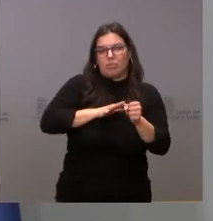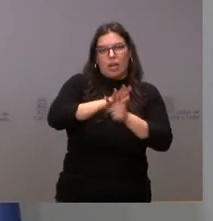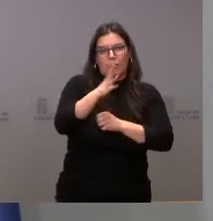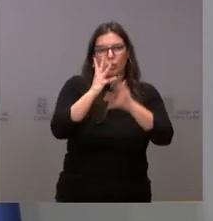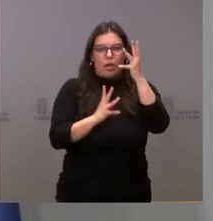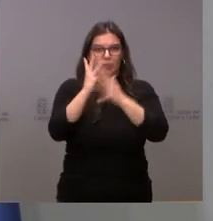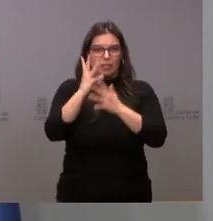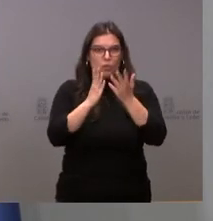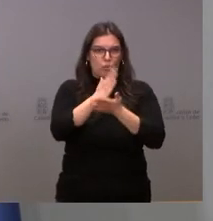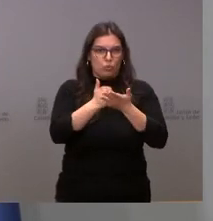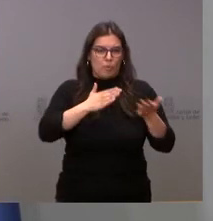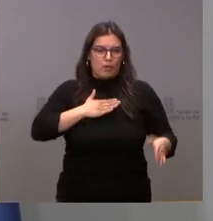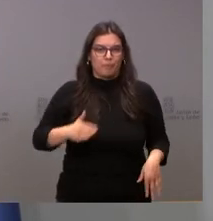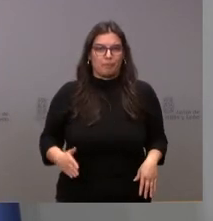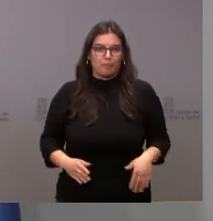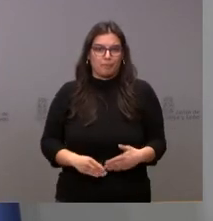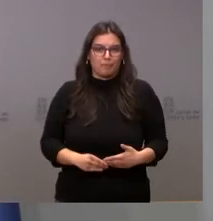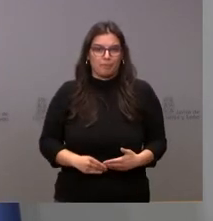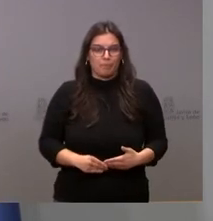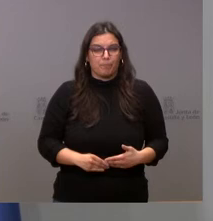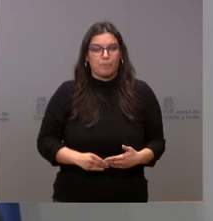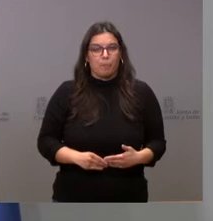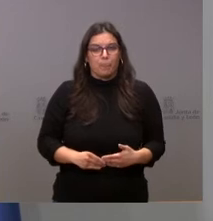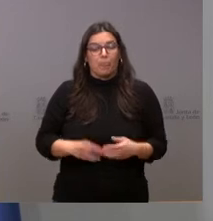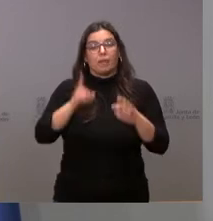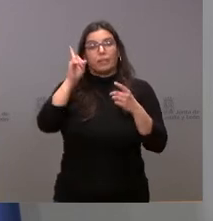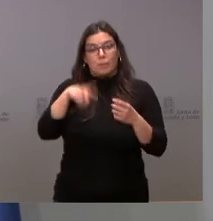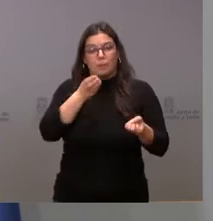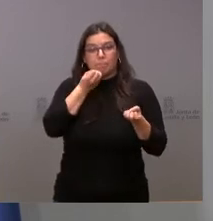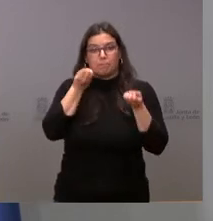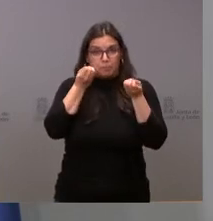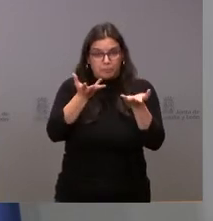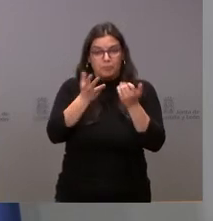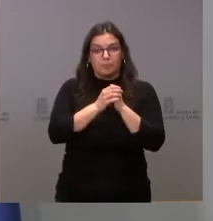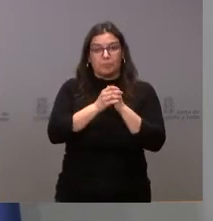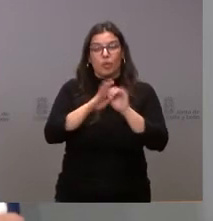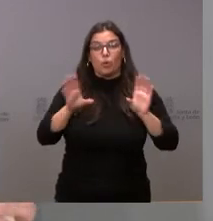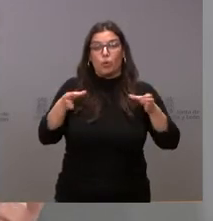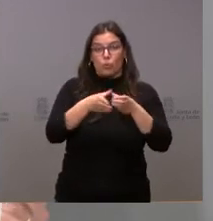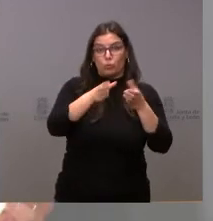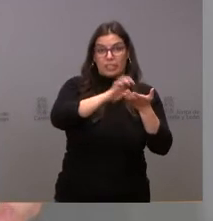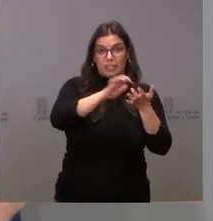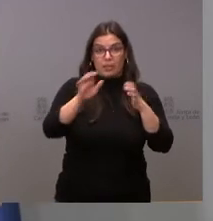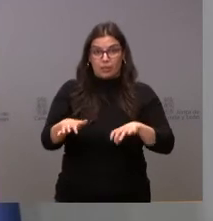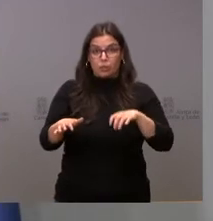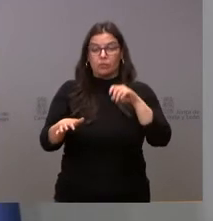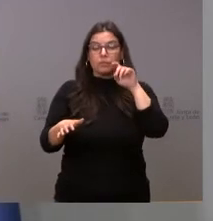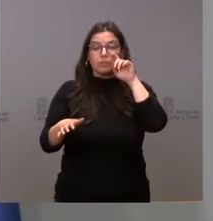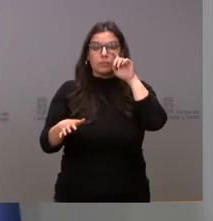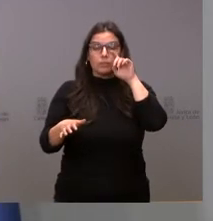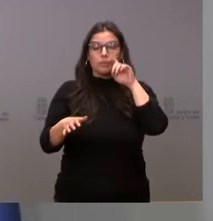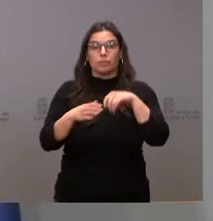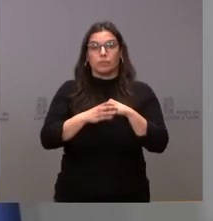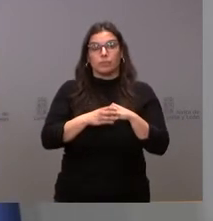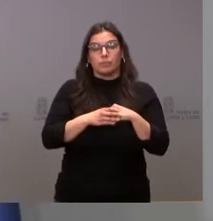Administración autonómica. Les informo también que la Junta de Castilla y León ha dejado